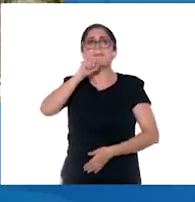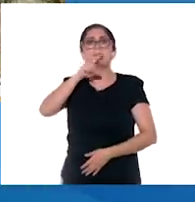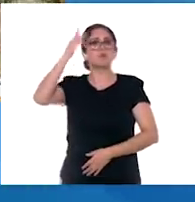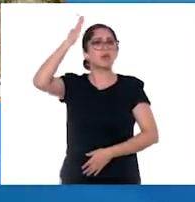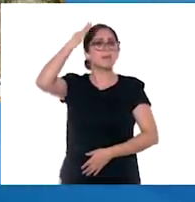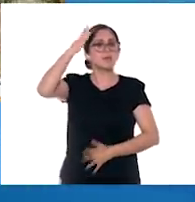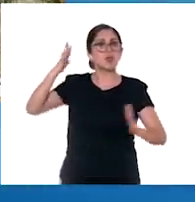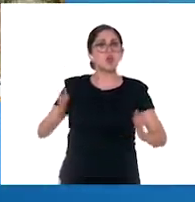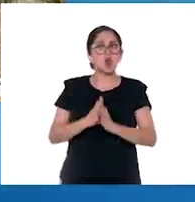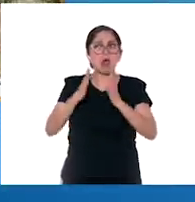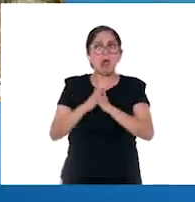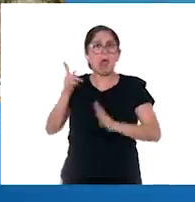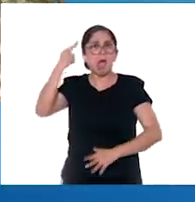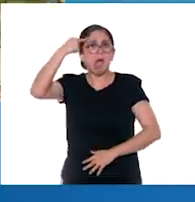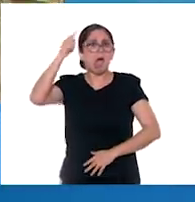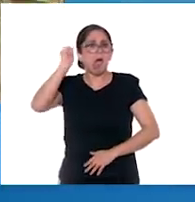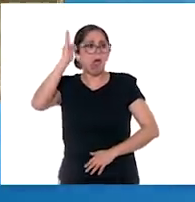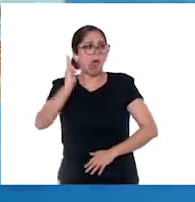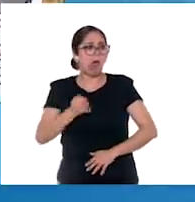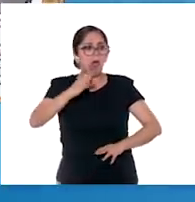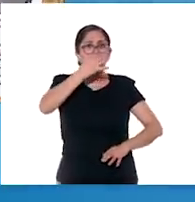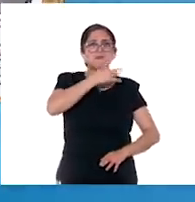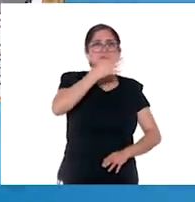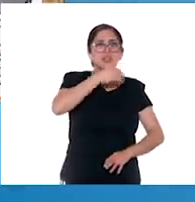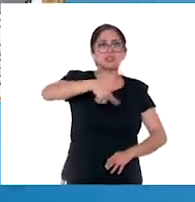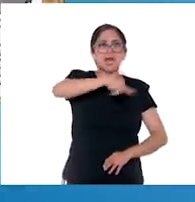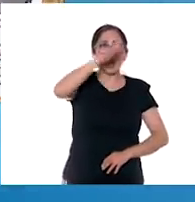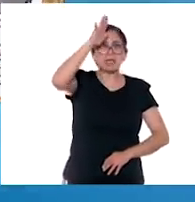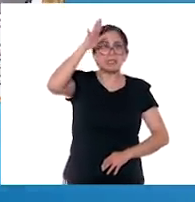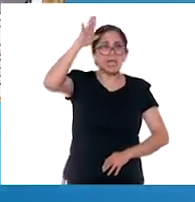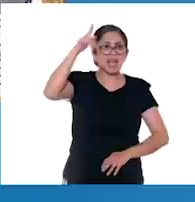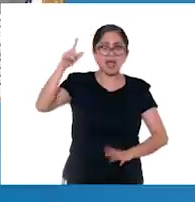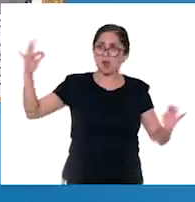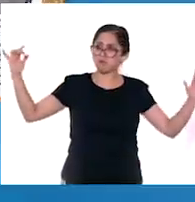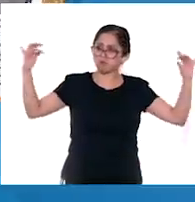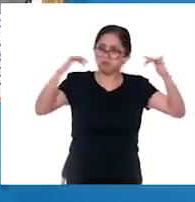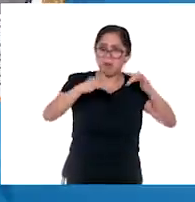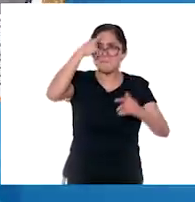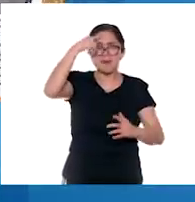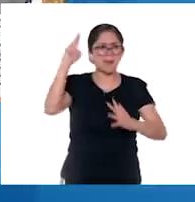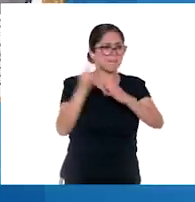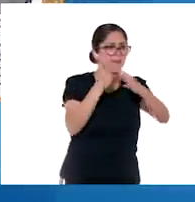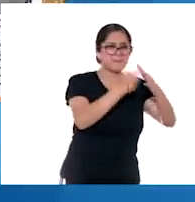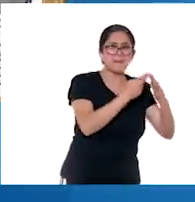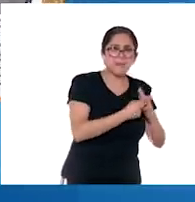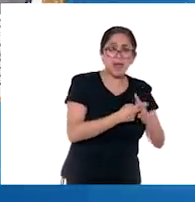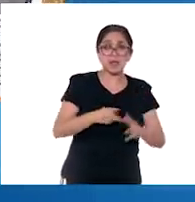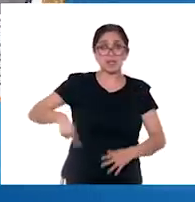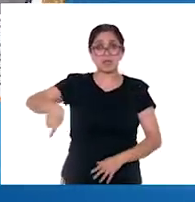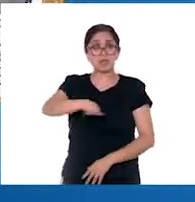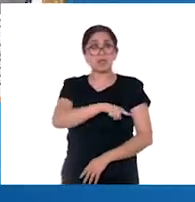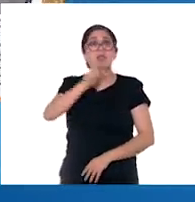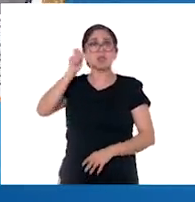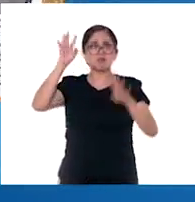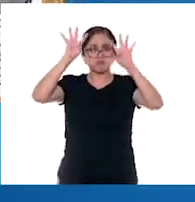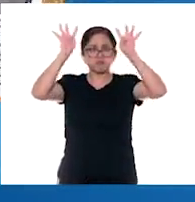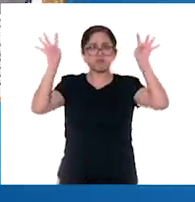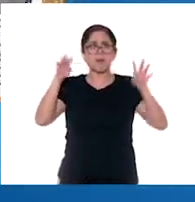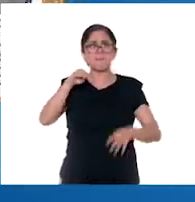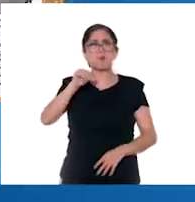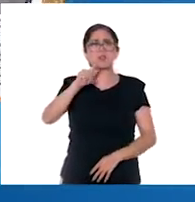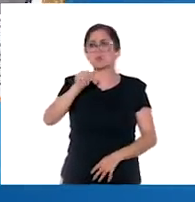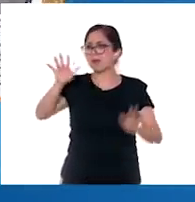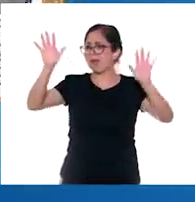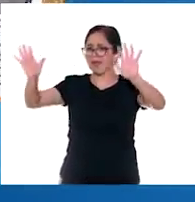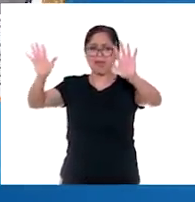decidió aprovechar la fiesta de los aztecas para iniciar una matanza. Moctezuma intentó calmar la revuelta subiendo al templo y pidiendo